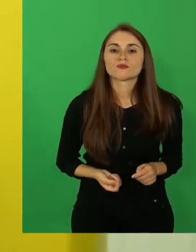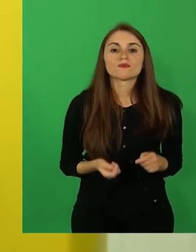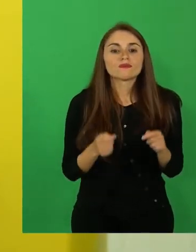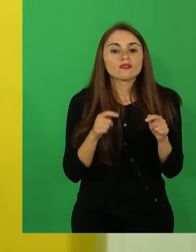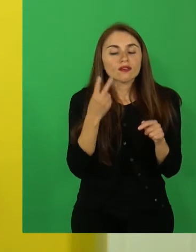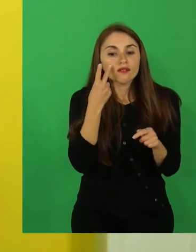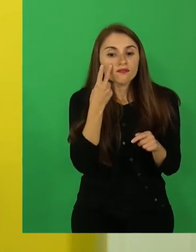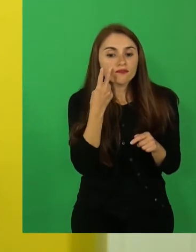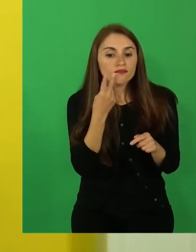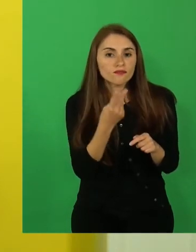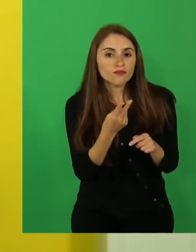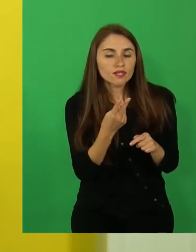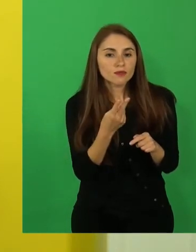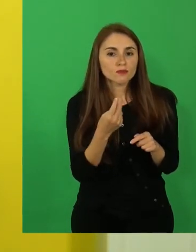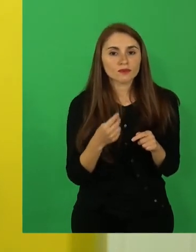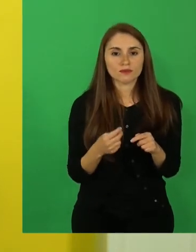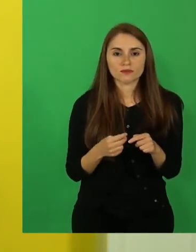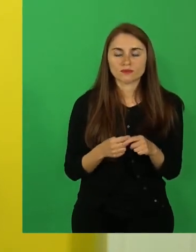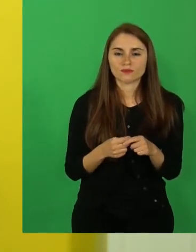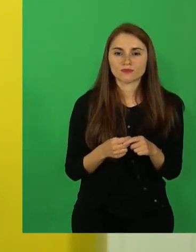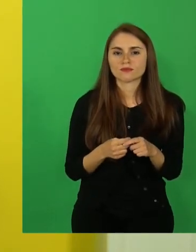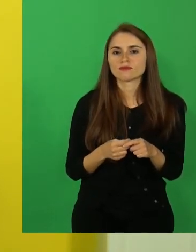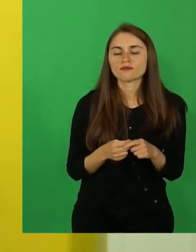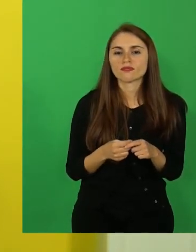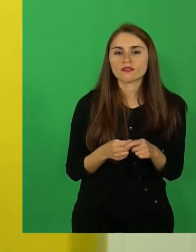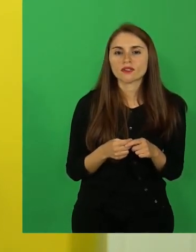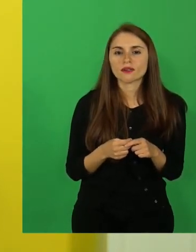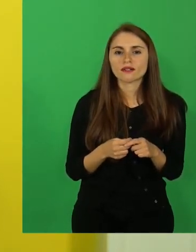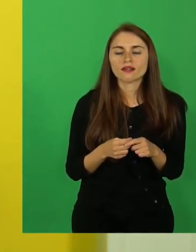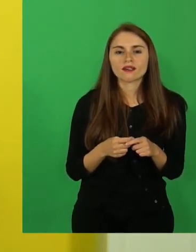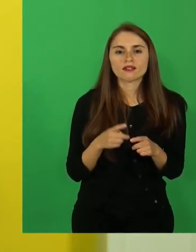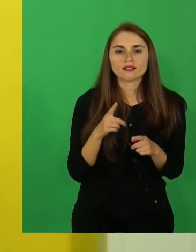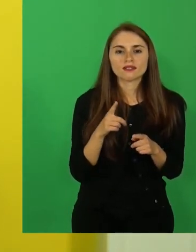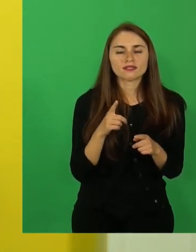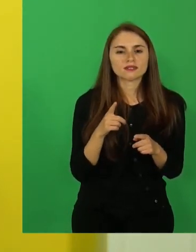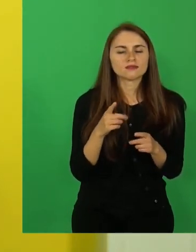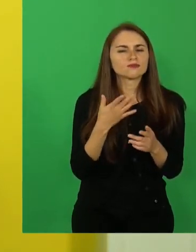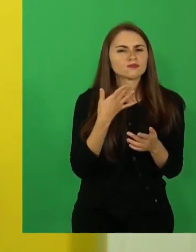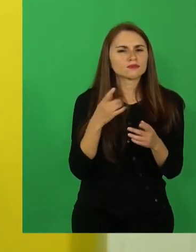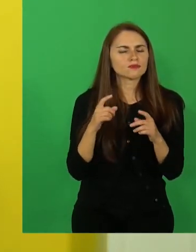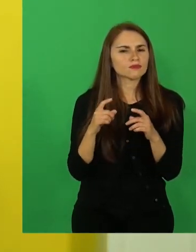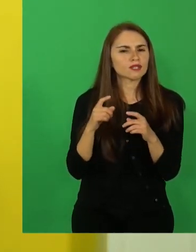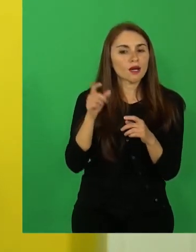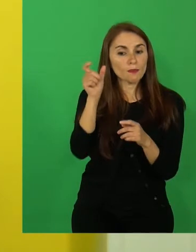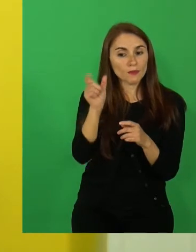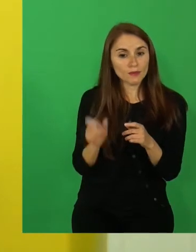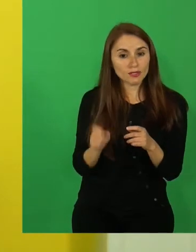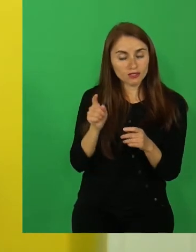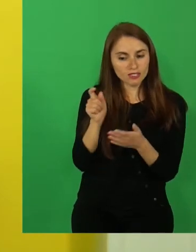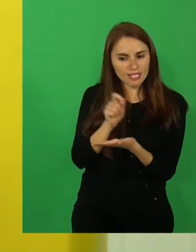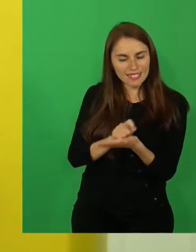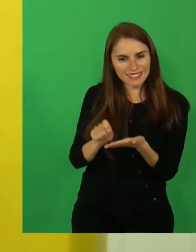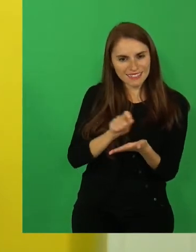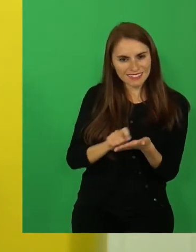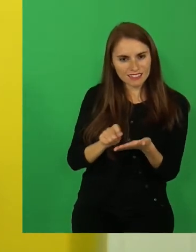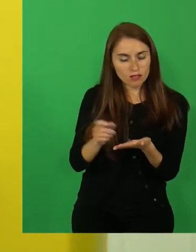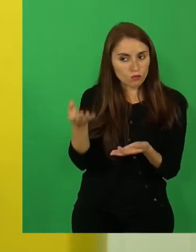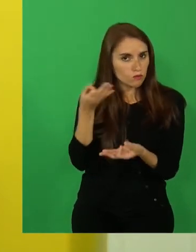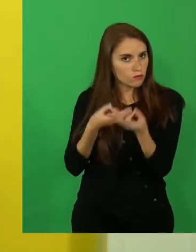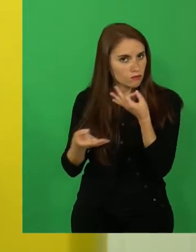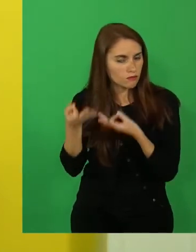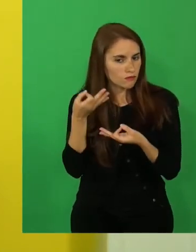versión de Oreste Platts, porque él escribió esta versión.